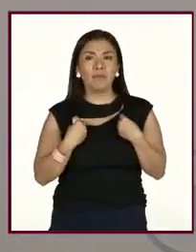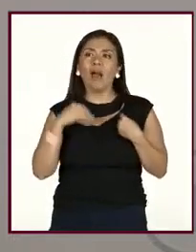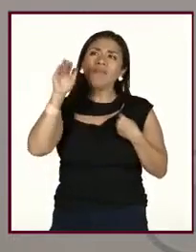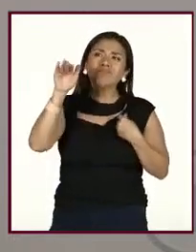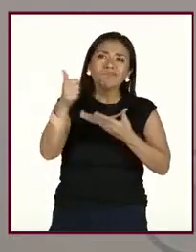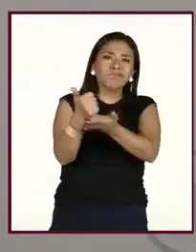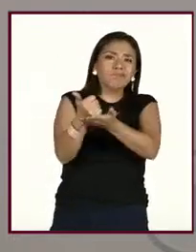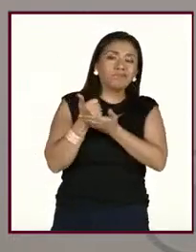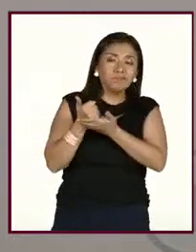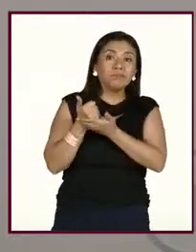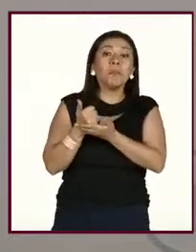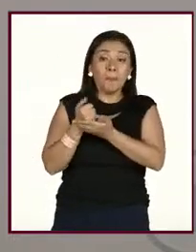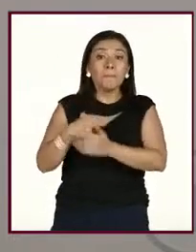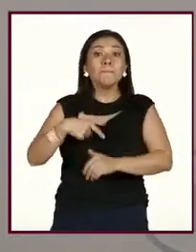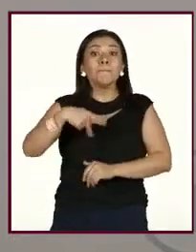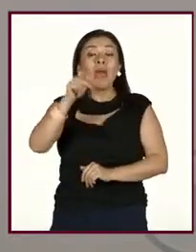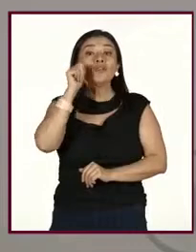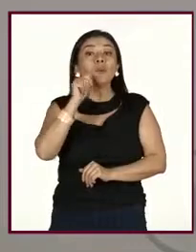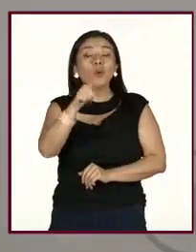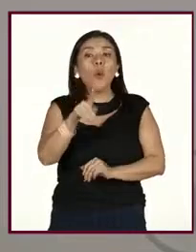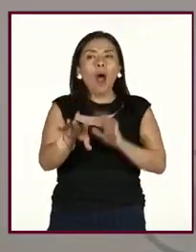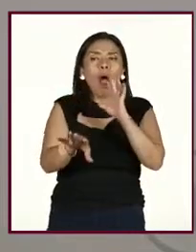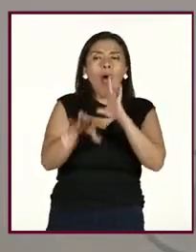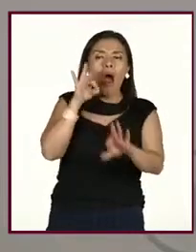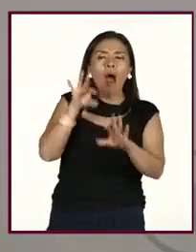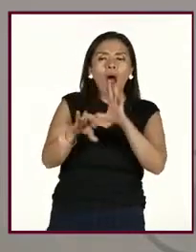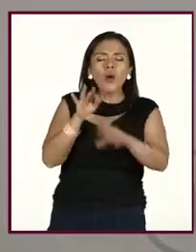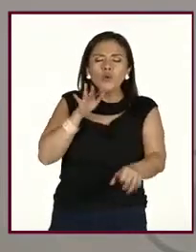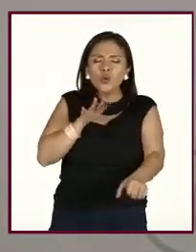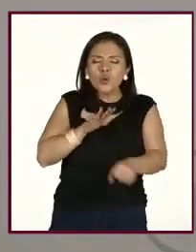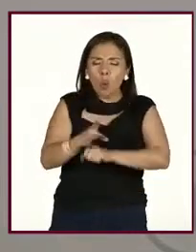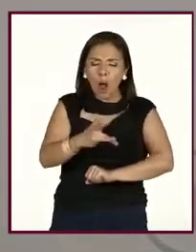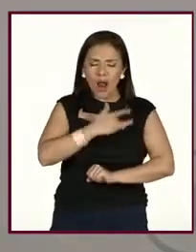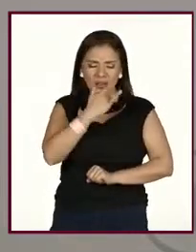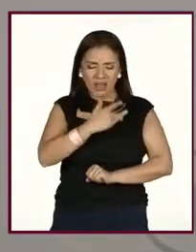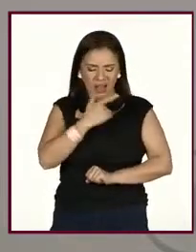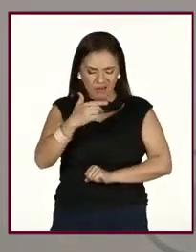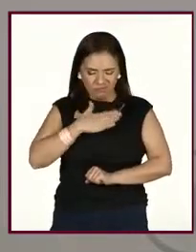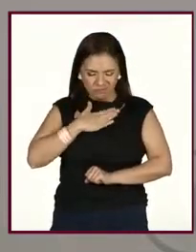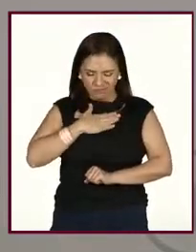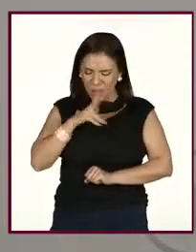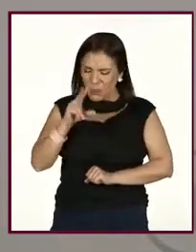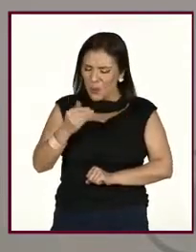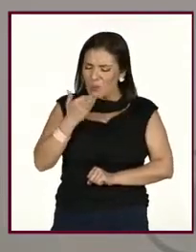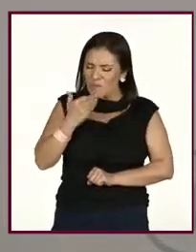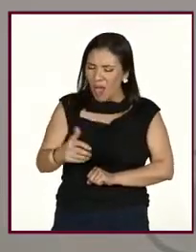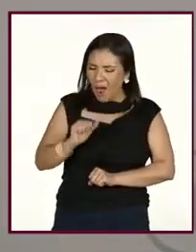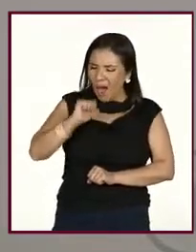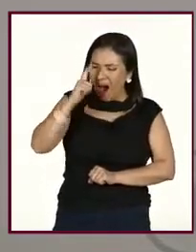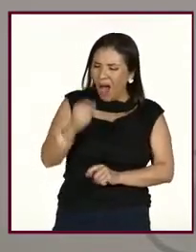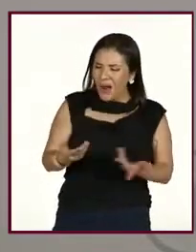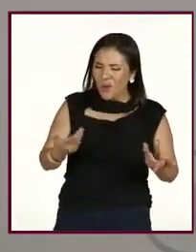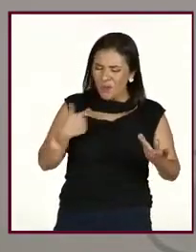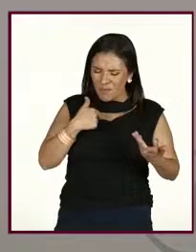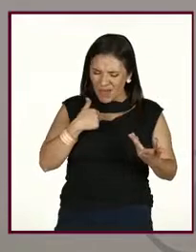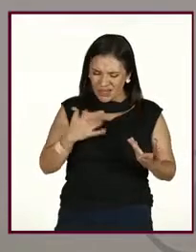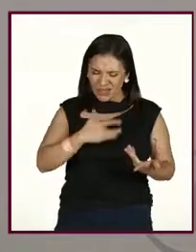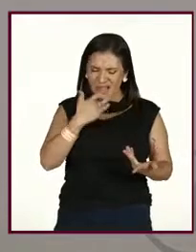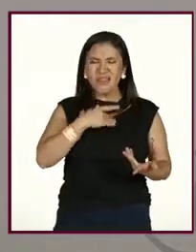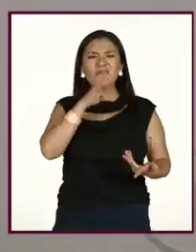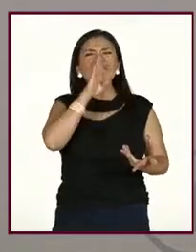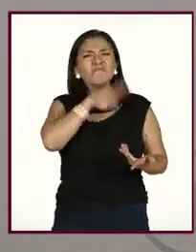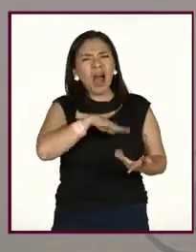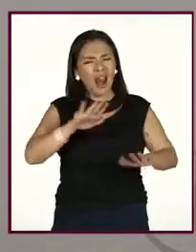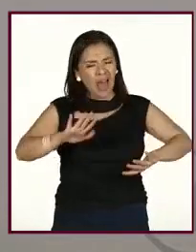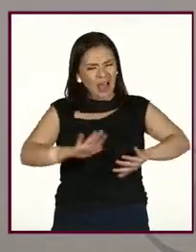ayuda, ¿no? Siempre y cuando nosotros identifiquemos algo que nos está, este, con lo que no nos estamos sintiendo bien o que está